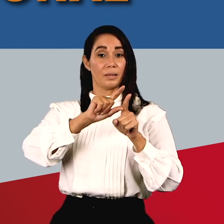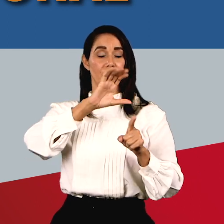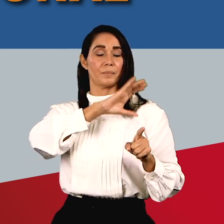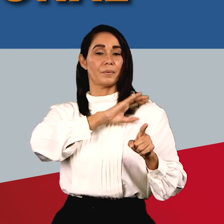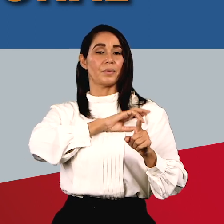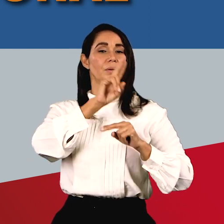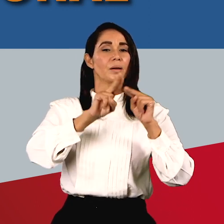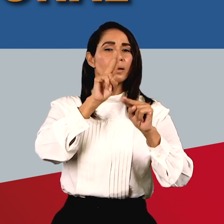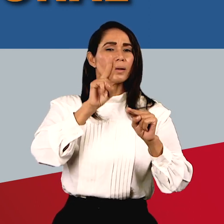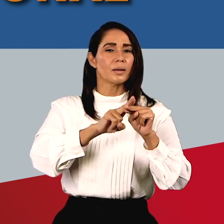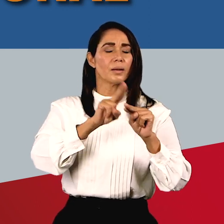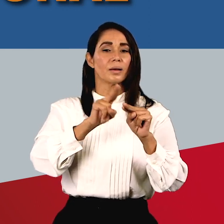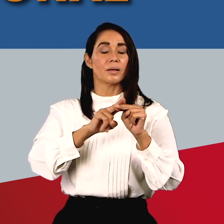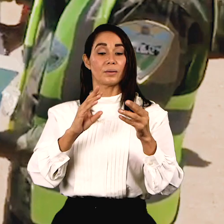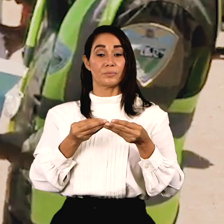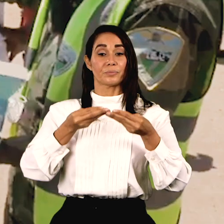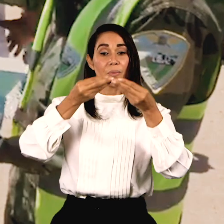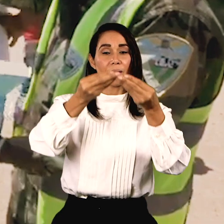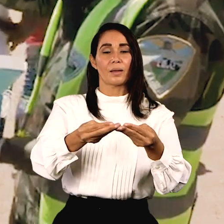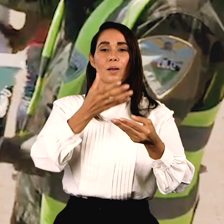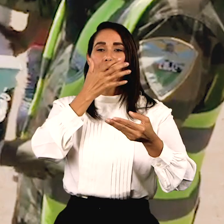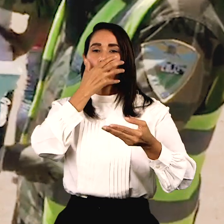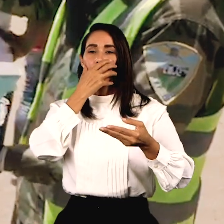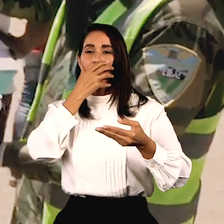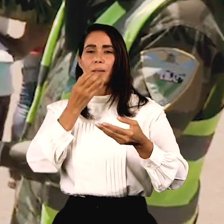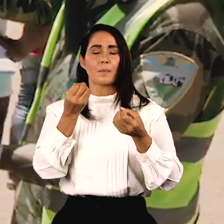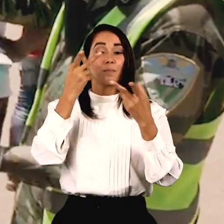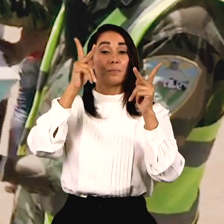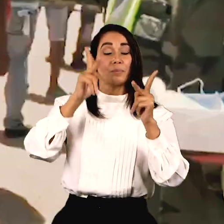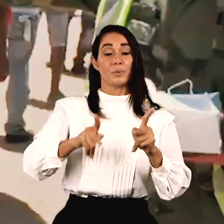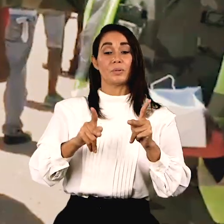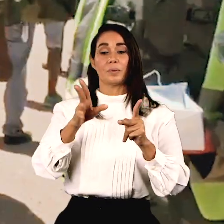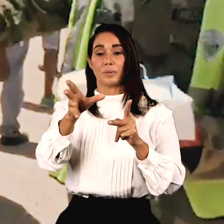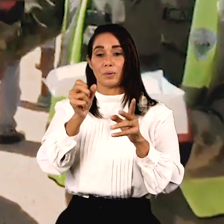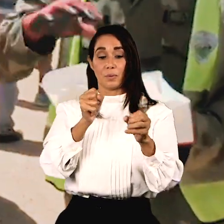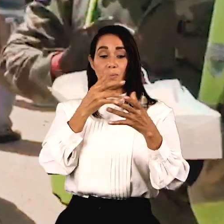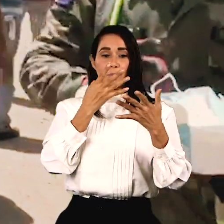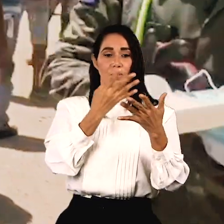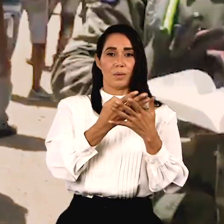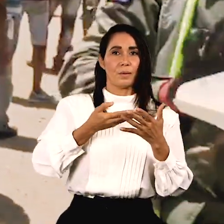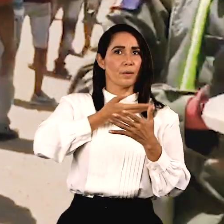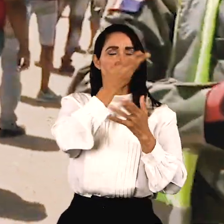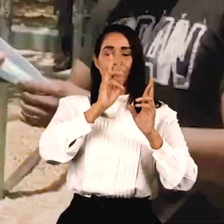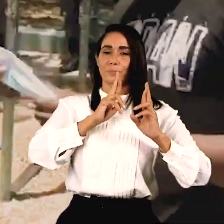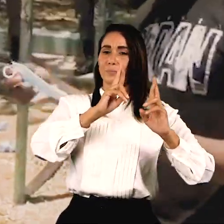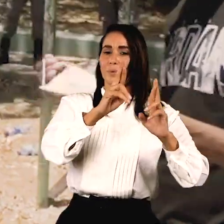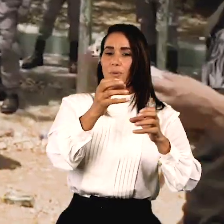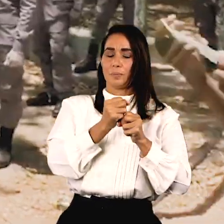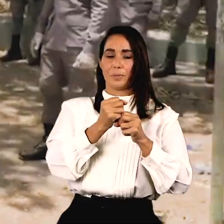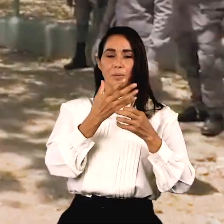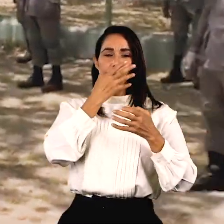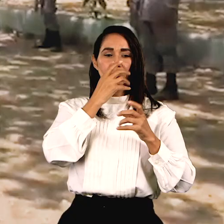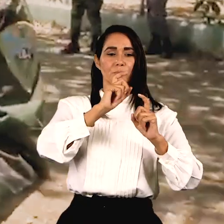Armadas y la Policía Nacional entregaron mascarillas a cientos de personas detenidas por no usar estos